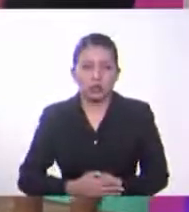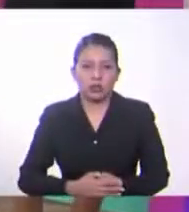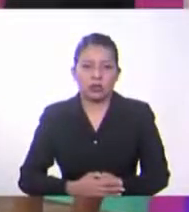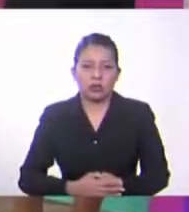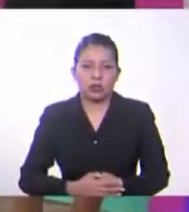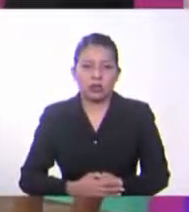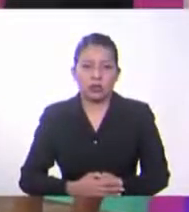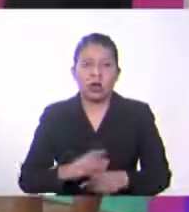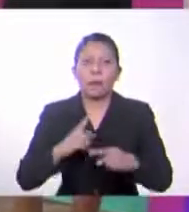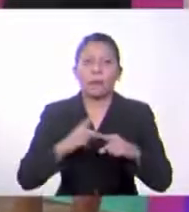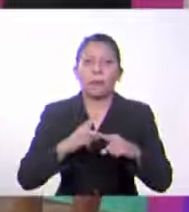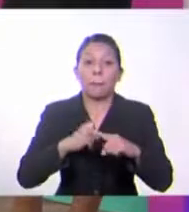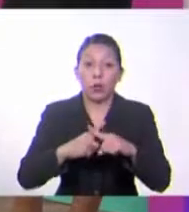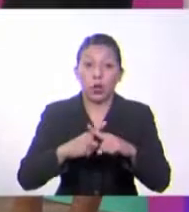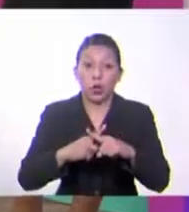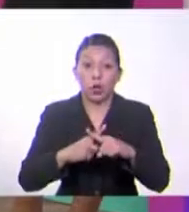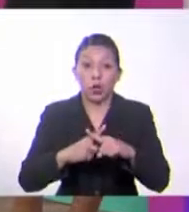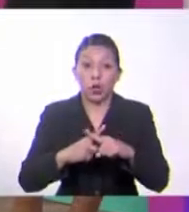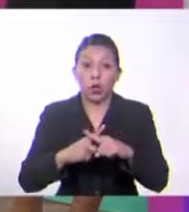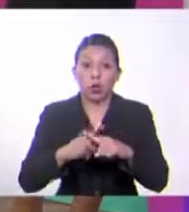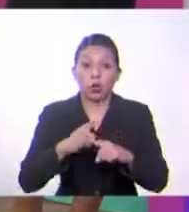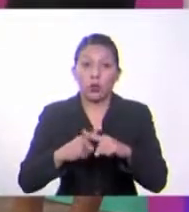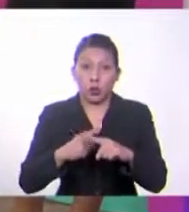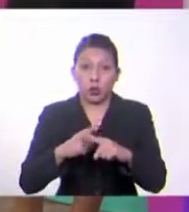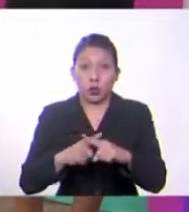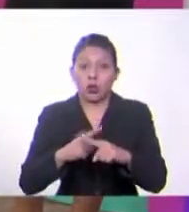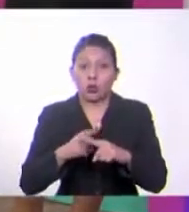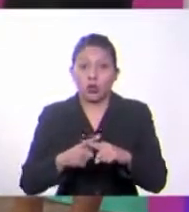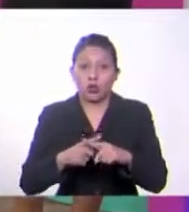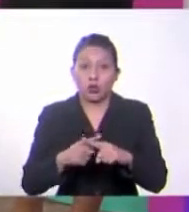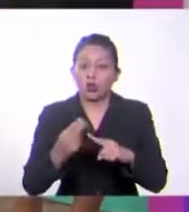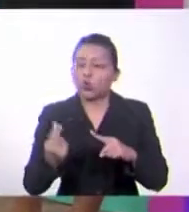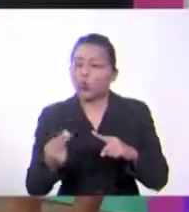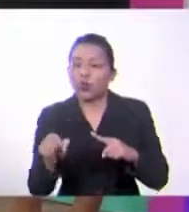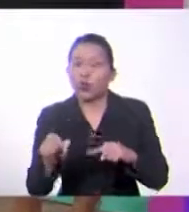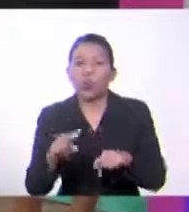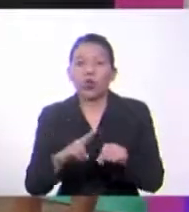de dólares.